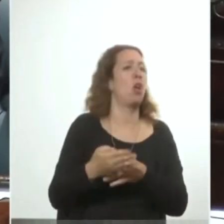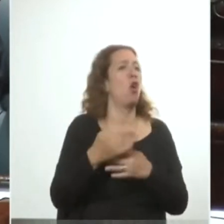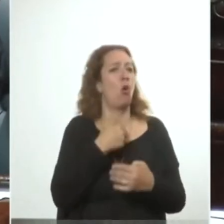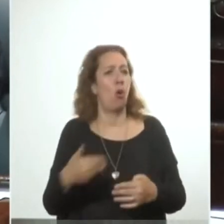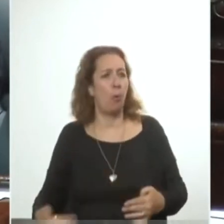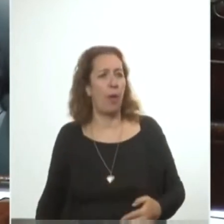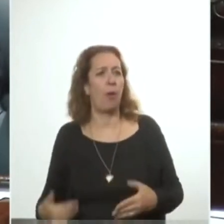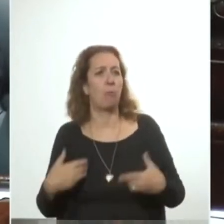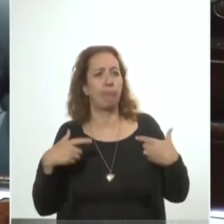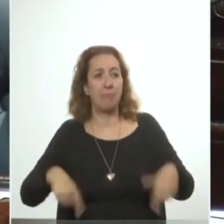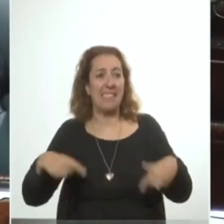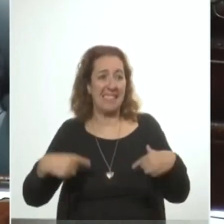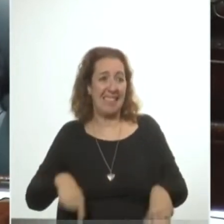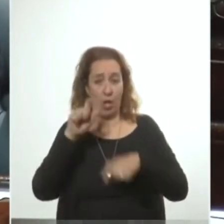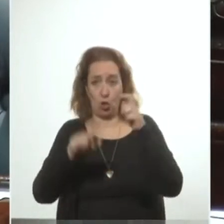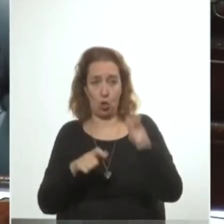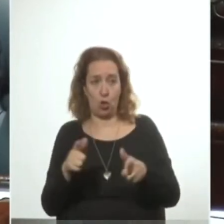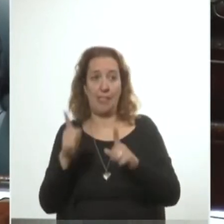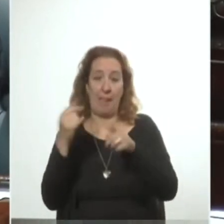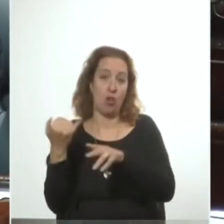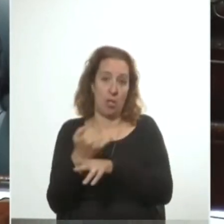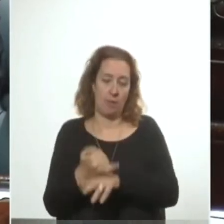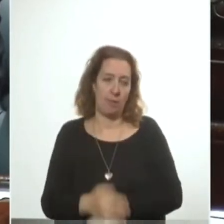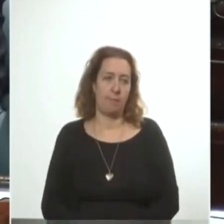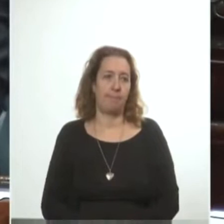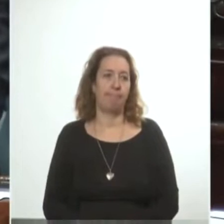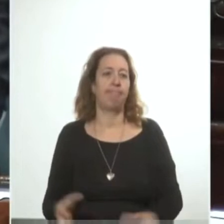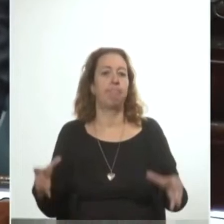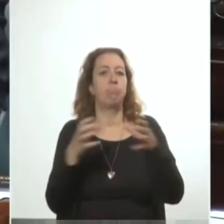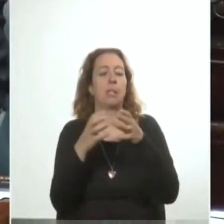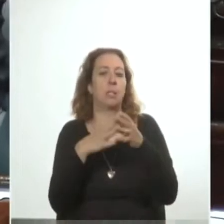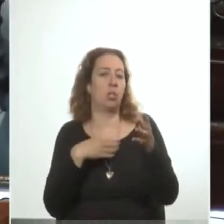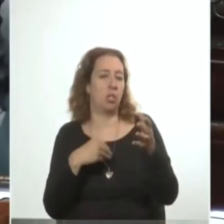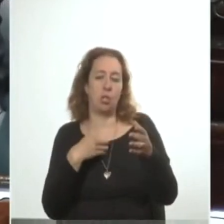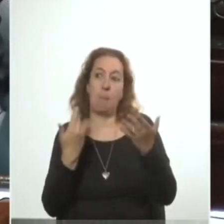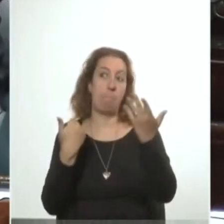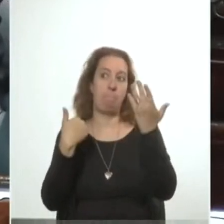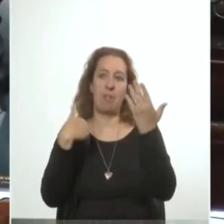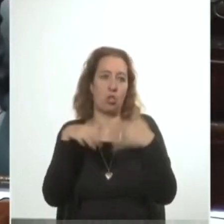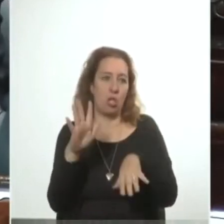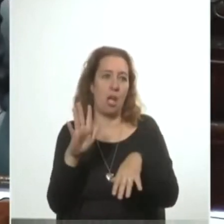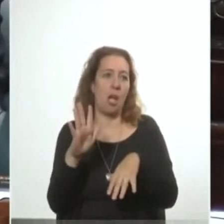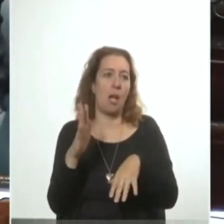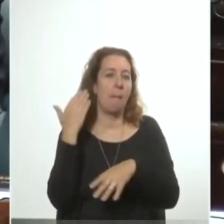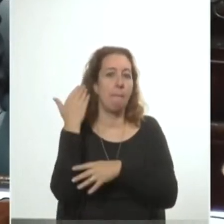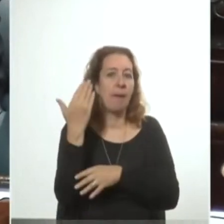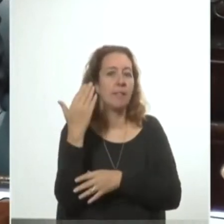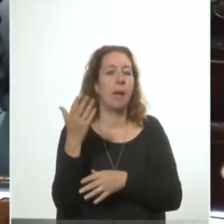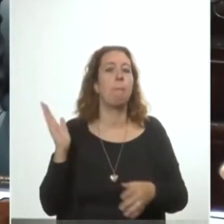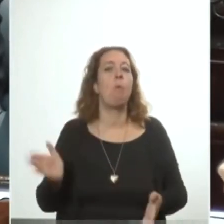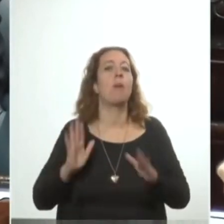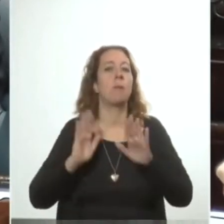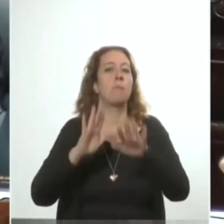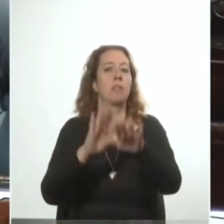ministeriales y enocentes. El Partido Nacional, en base a la mayoría de Por la Patria del Movimiento Nacional de Rocha,